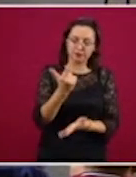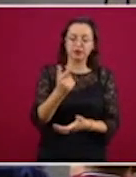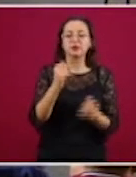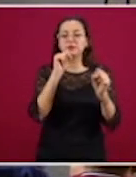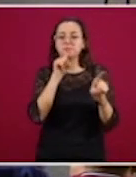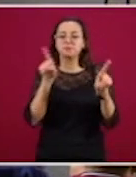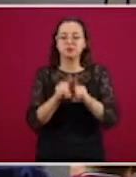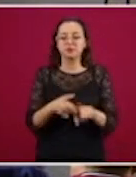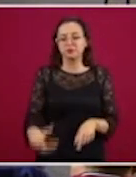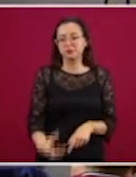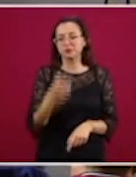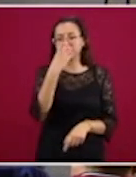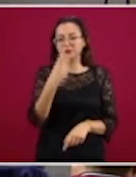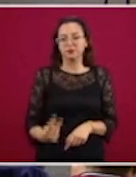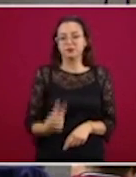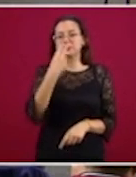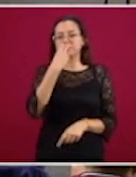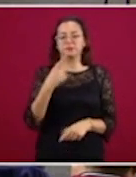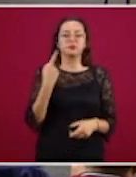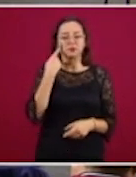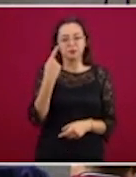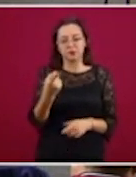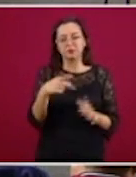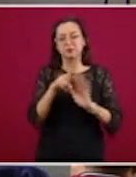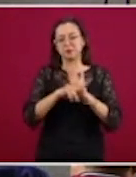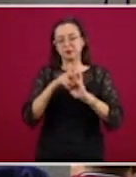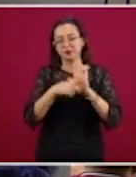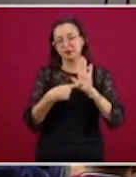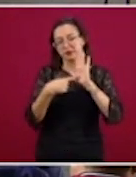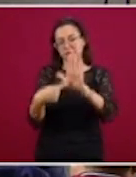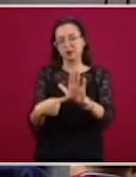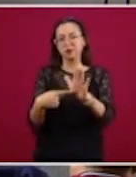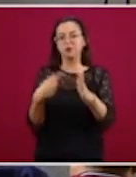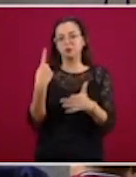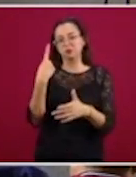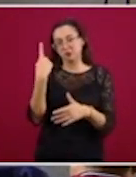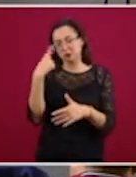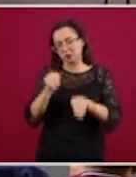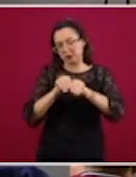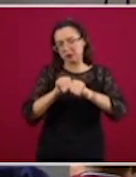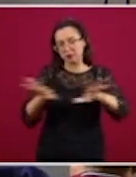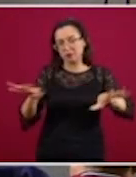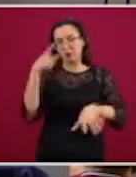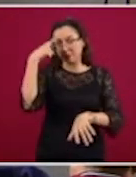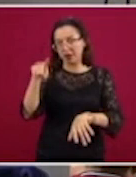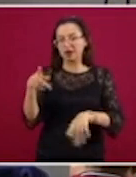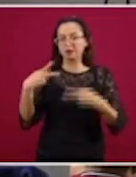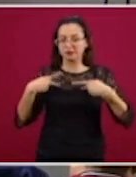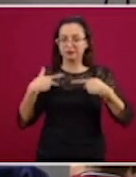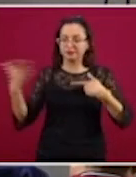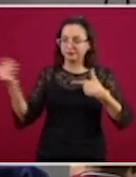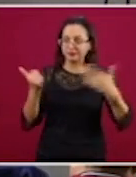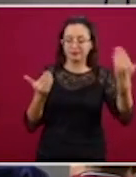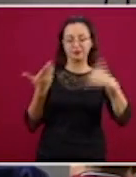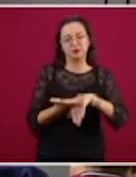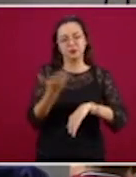inhaloterapia. Tenemos un pequeño video. Si nos ayudan, por favor, a difundirlos para poder atraer a este recurso humano